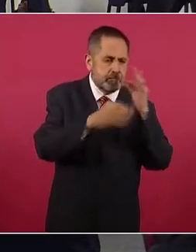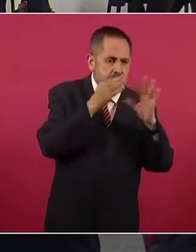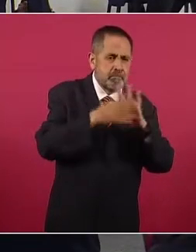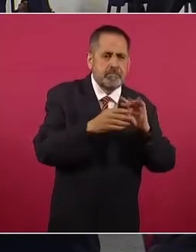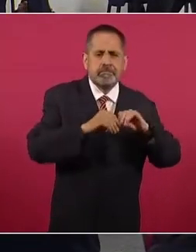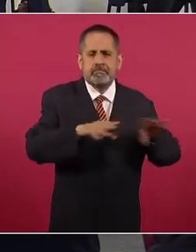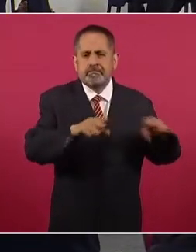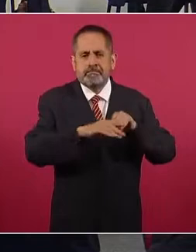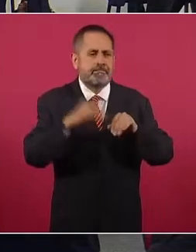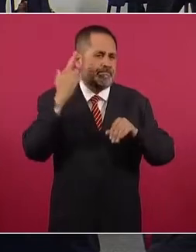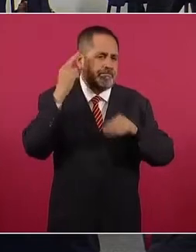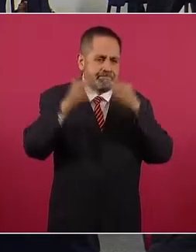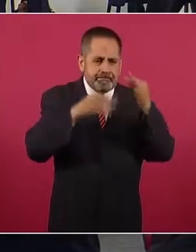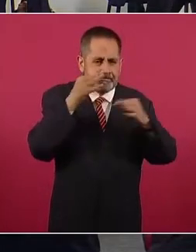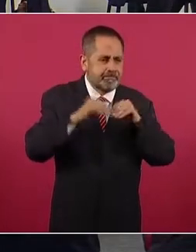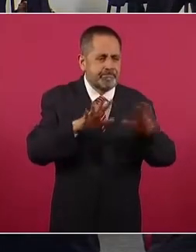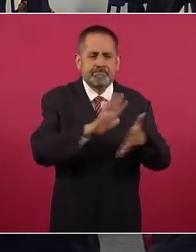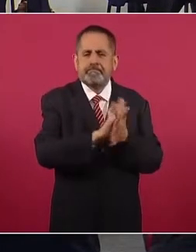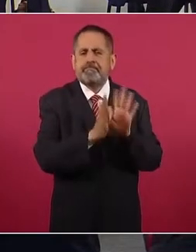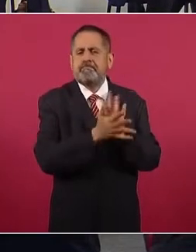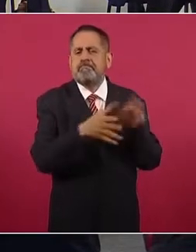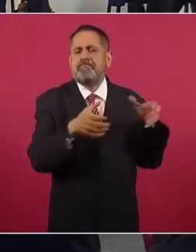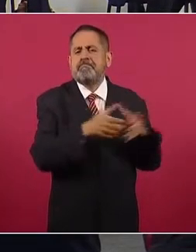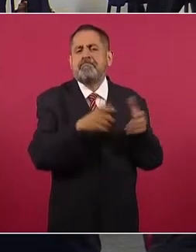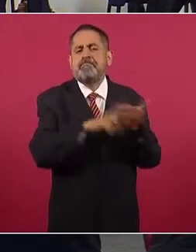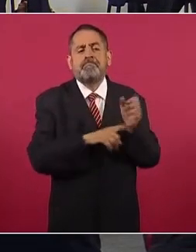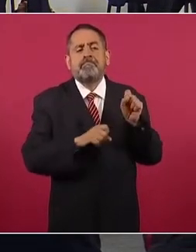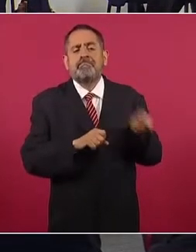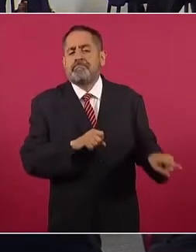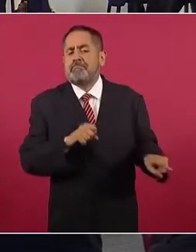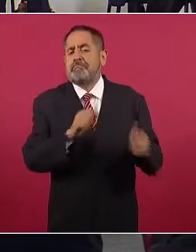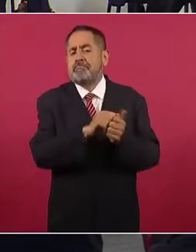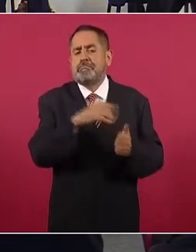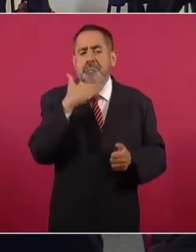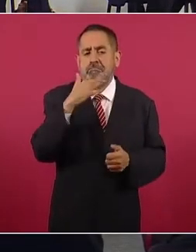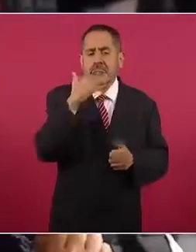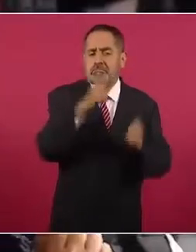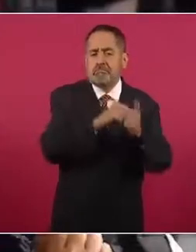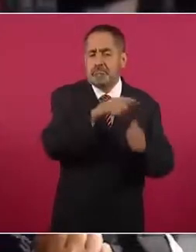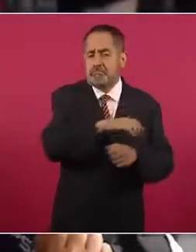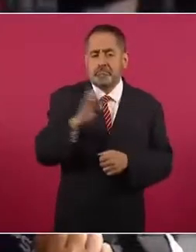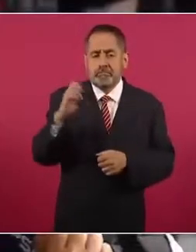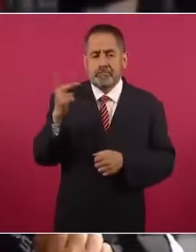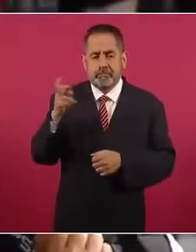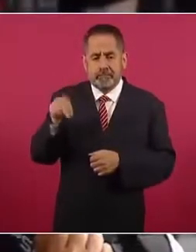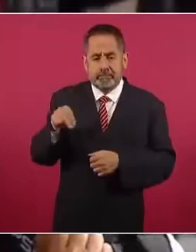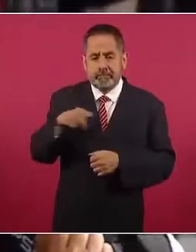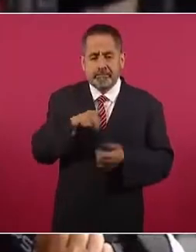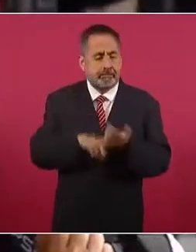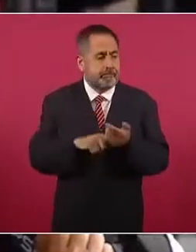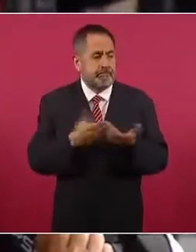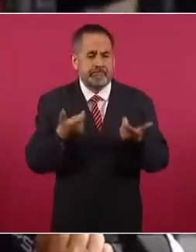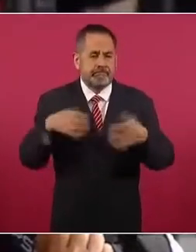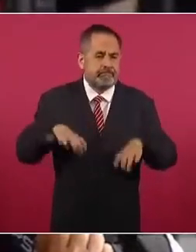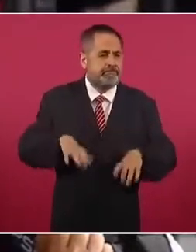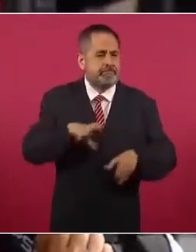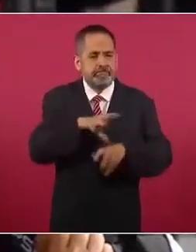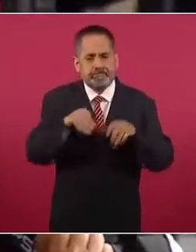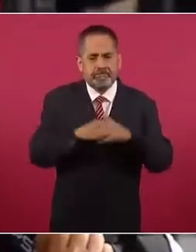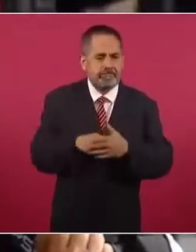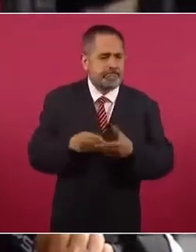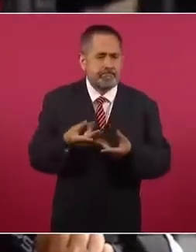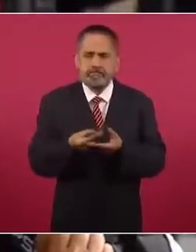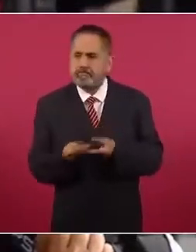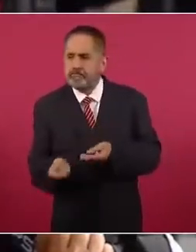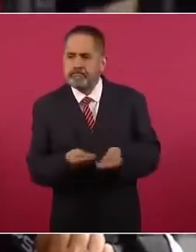radiodifusoras y que de alguna manera fueron la forma, la estrategia de Peña Nieto de tener todas estas facilidades